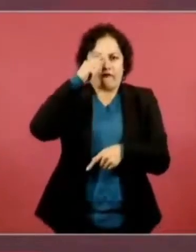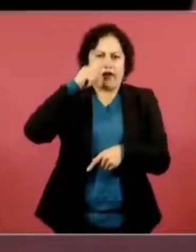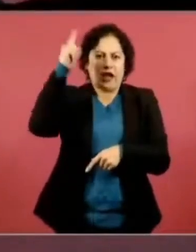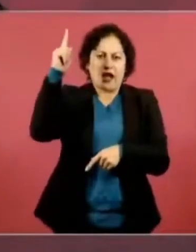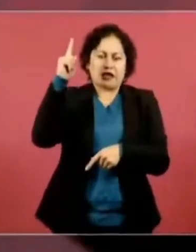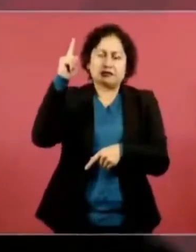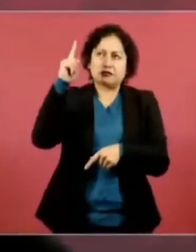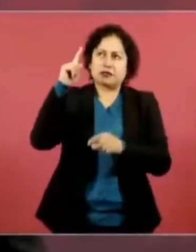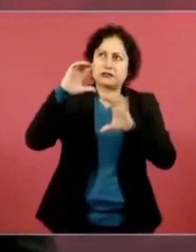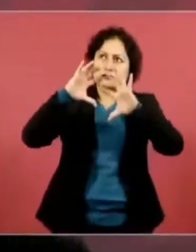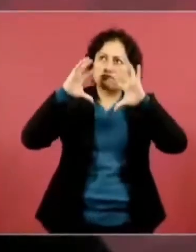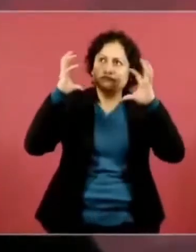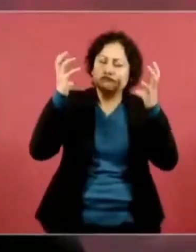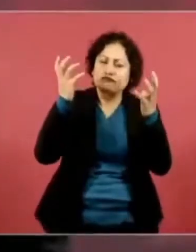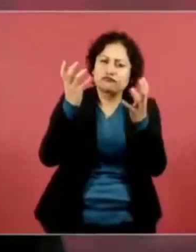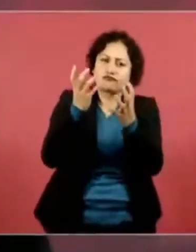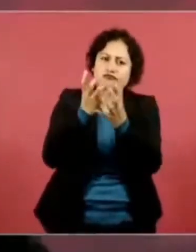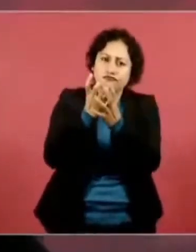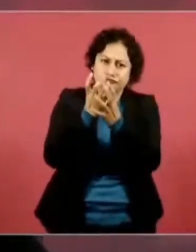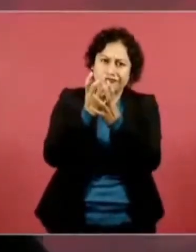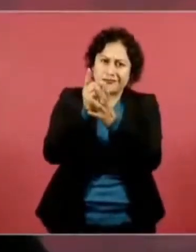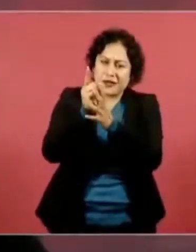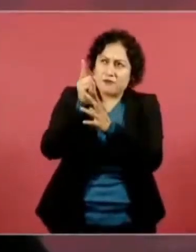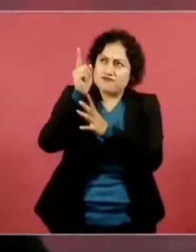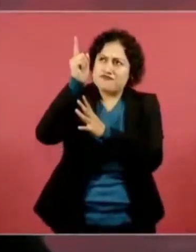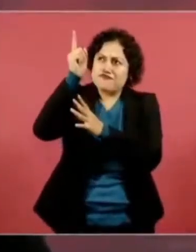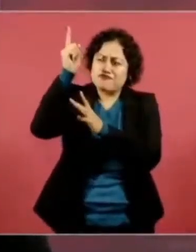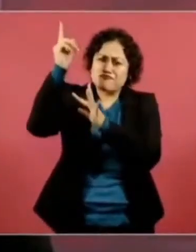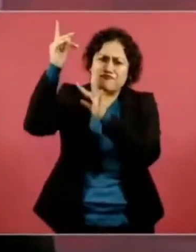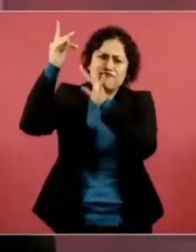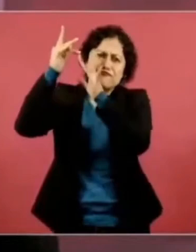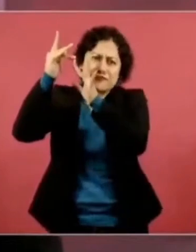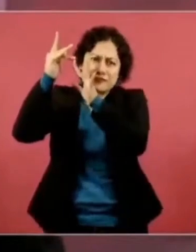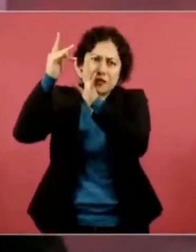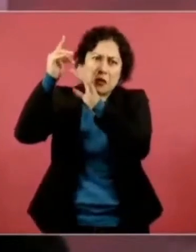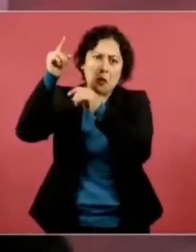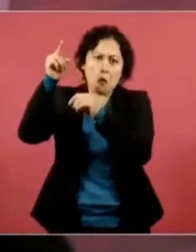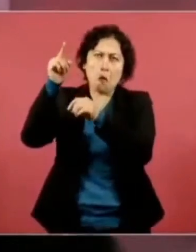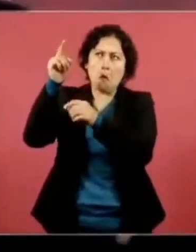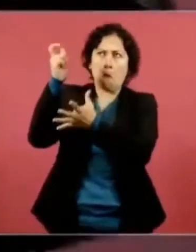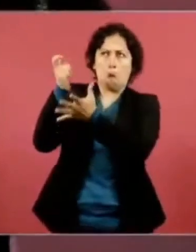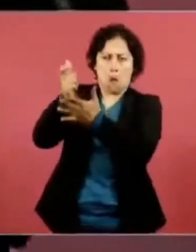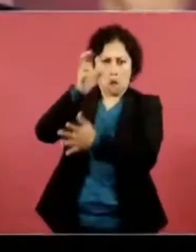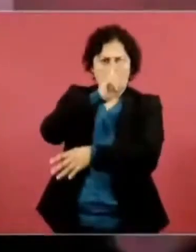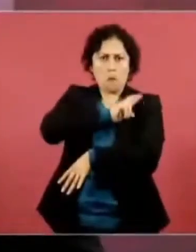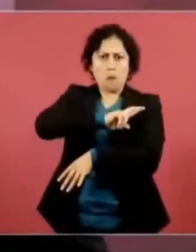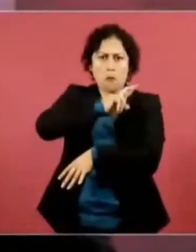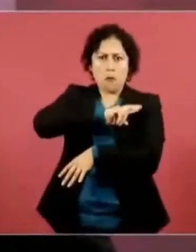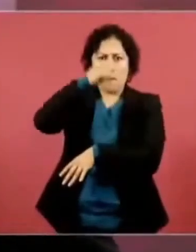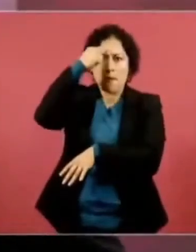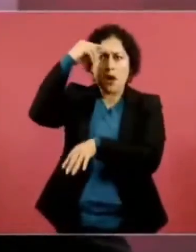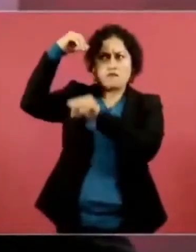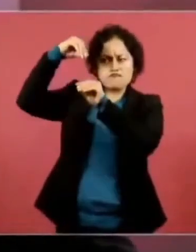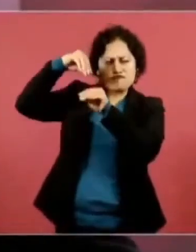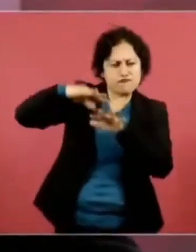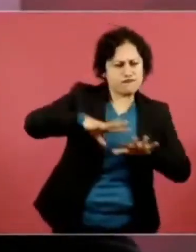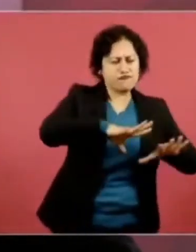bañe, que encienda todo nuestro territorio